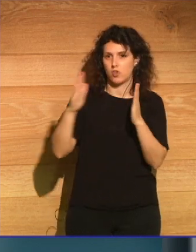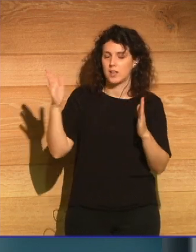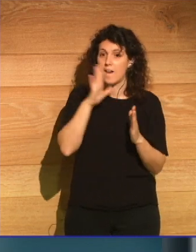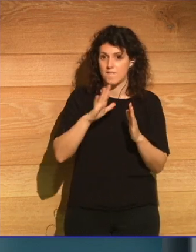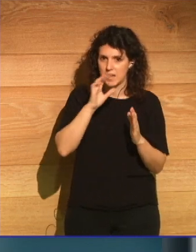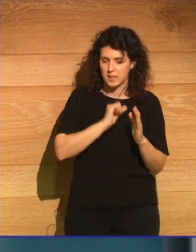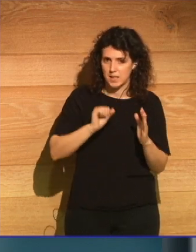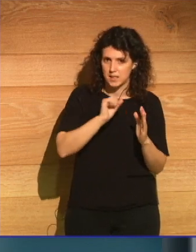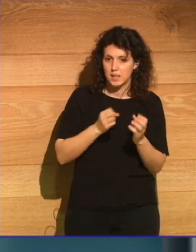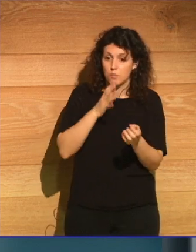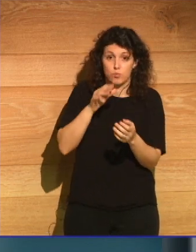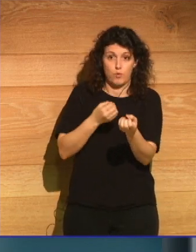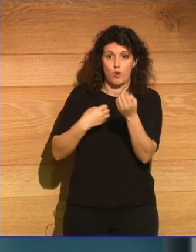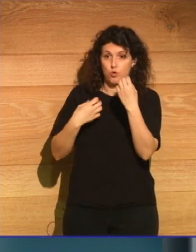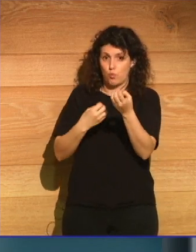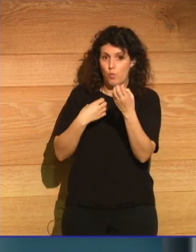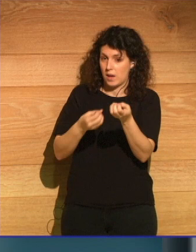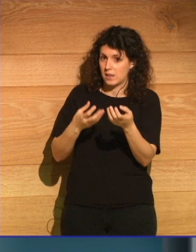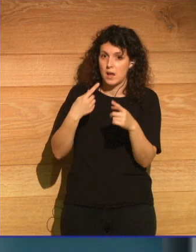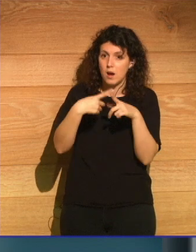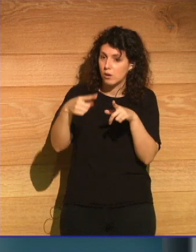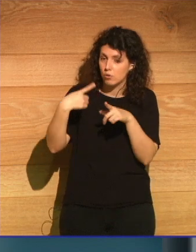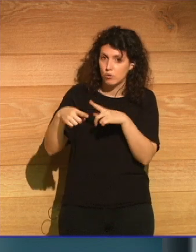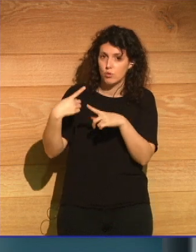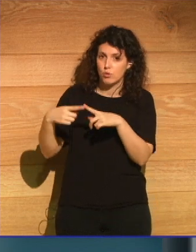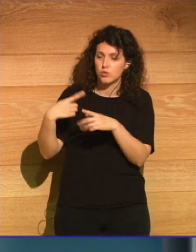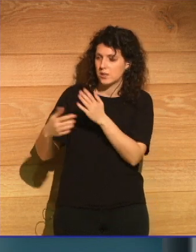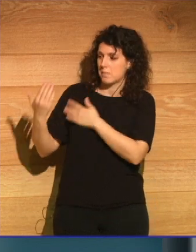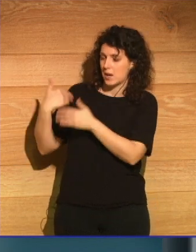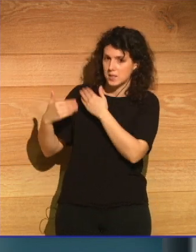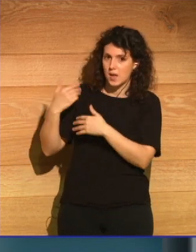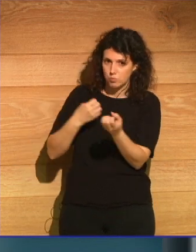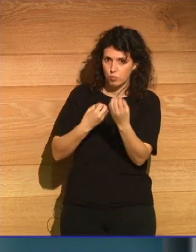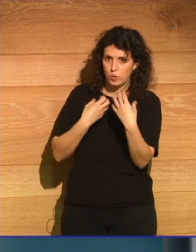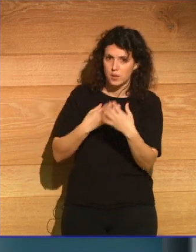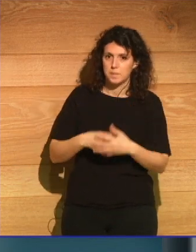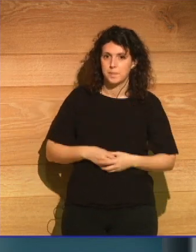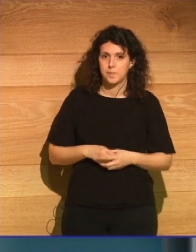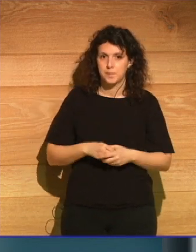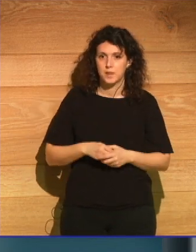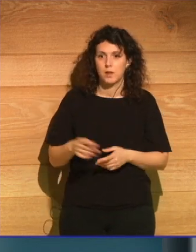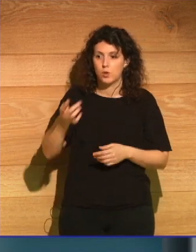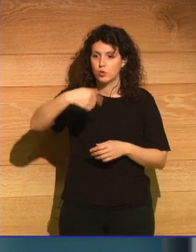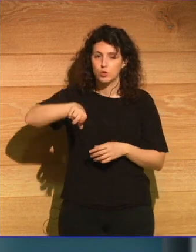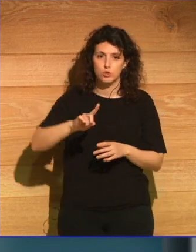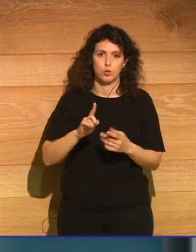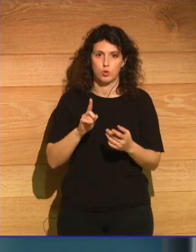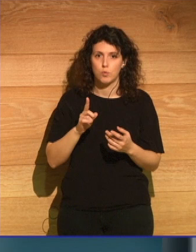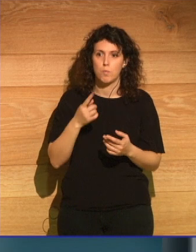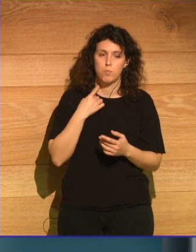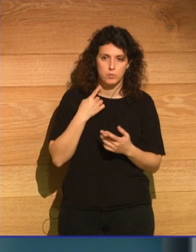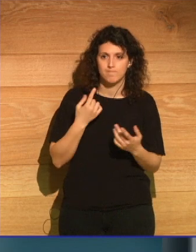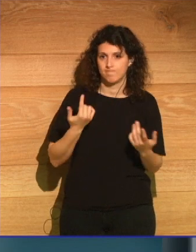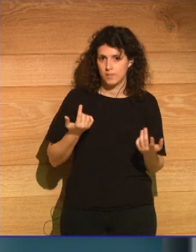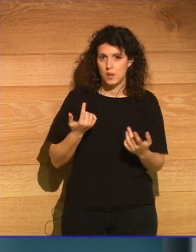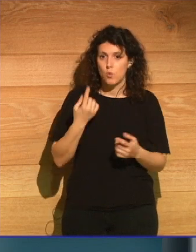que nos cuenta cosas del pasado y supuesto estamos perdiendo gran parte de esto y una de